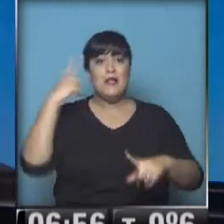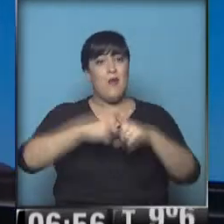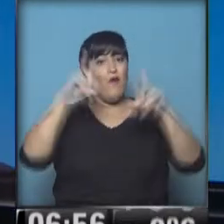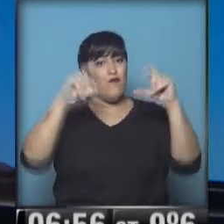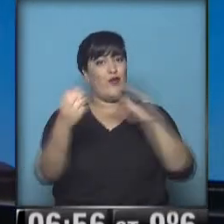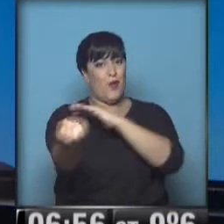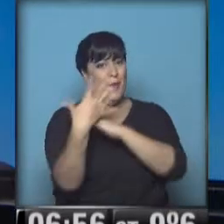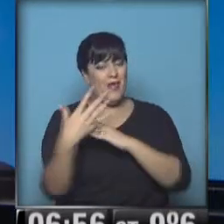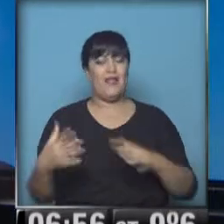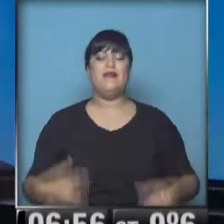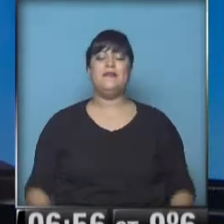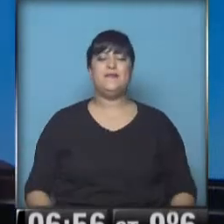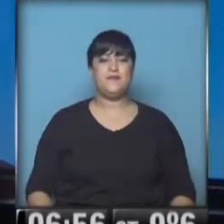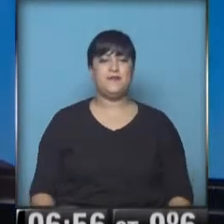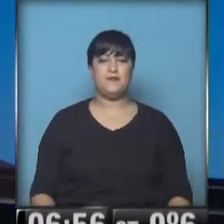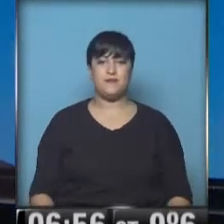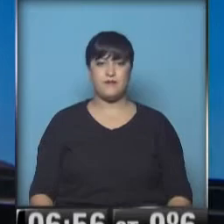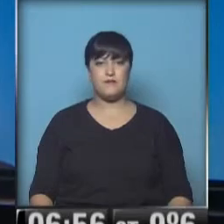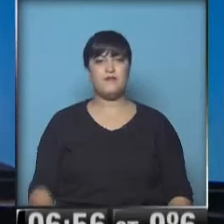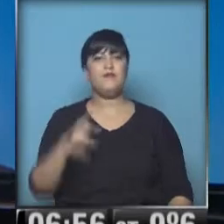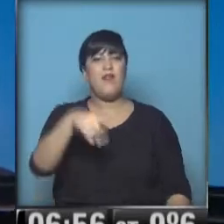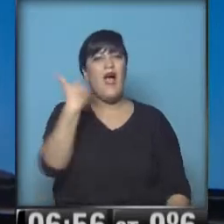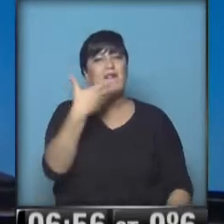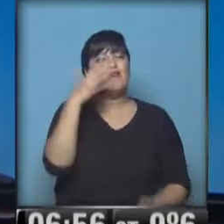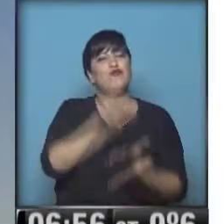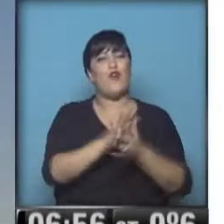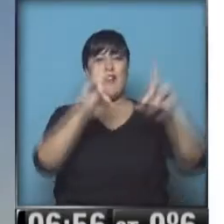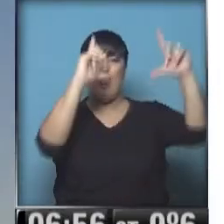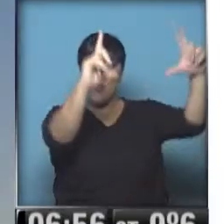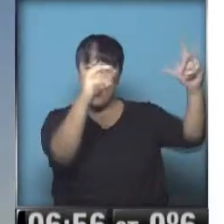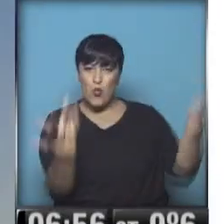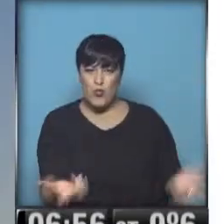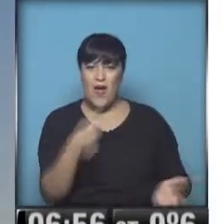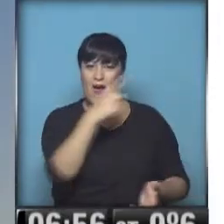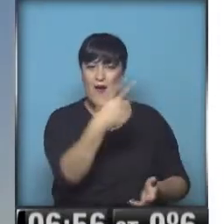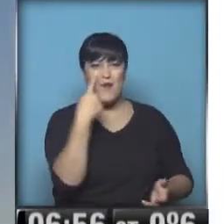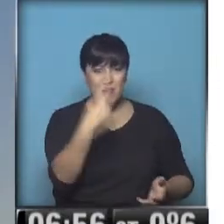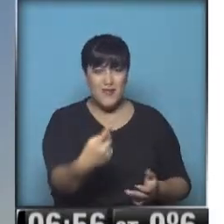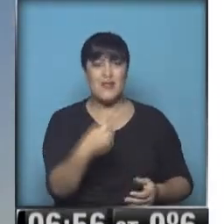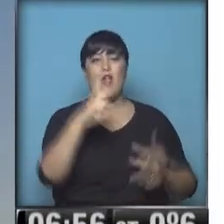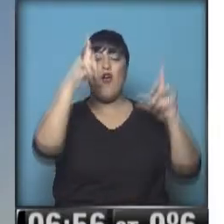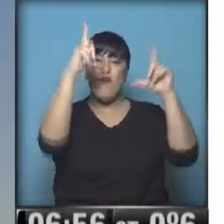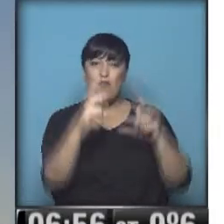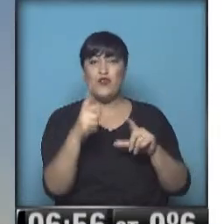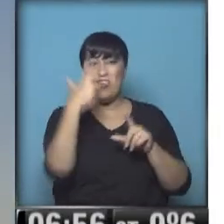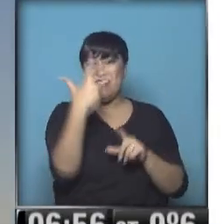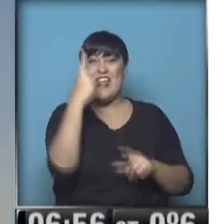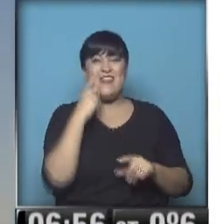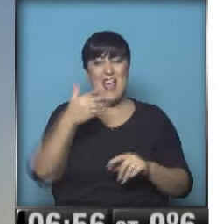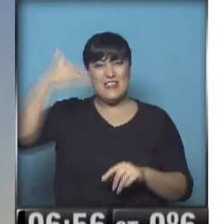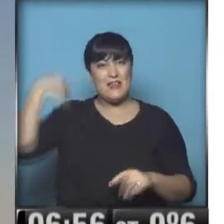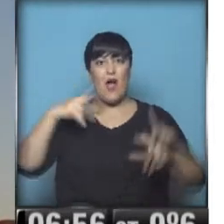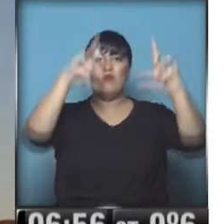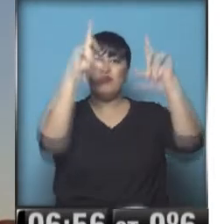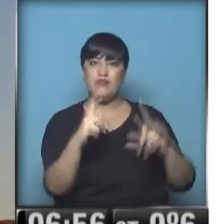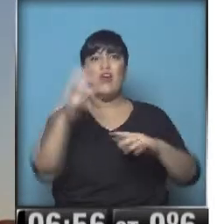la foto bien temprano con nosotros. Un abrazo. Vos hablabas de la luna espectacular, estrella de Luar Maris. Dice, foto de tres días atrás. Es la luna al